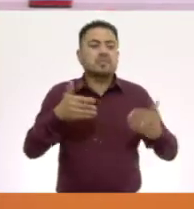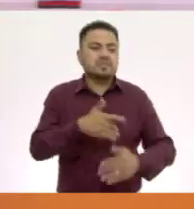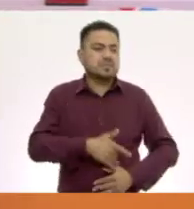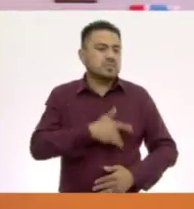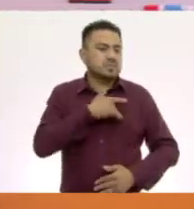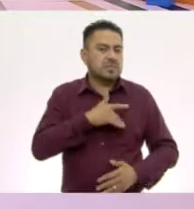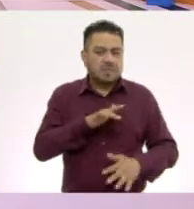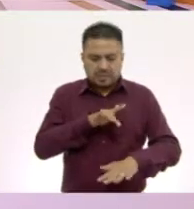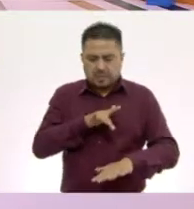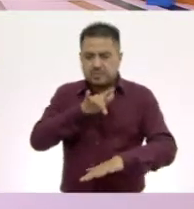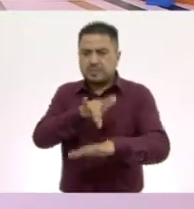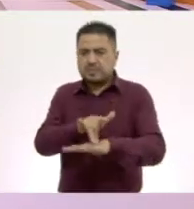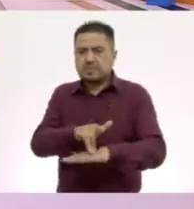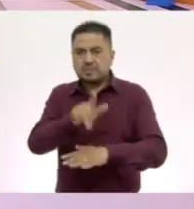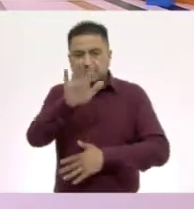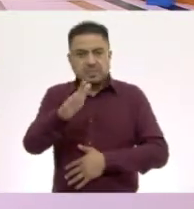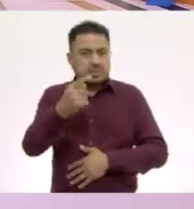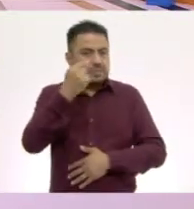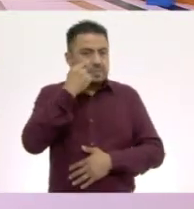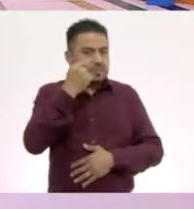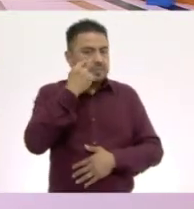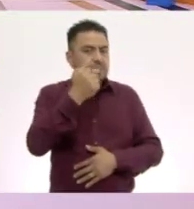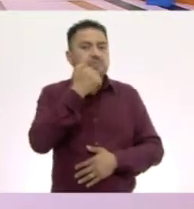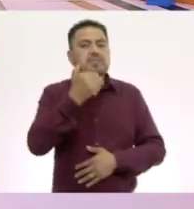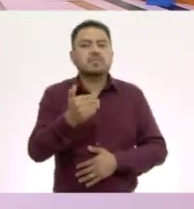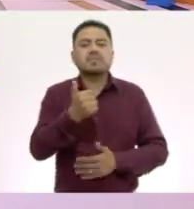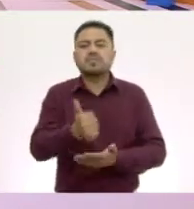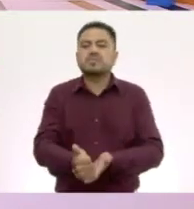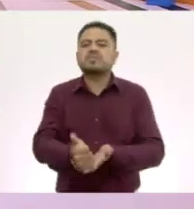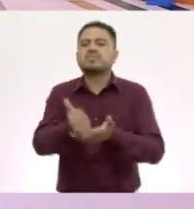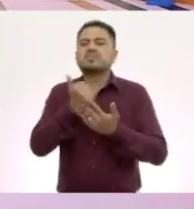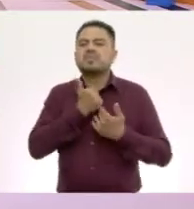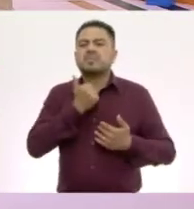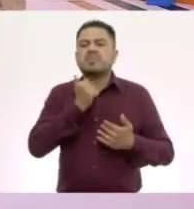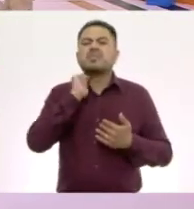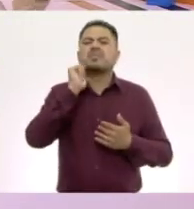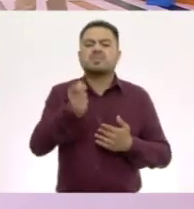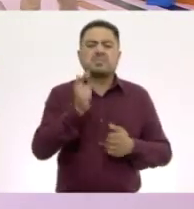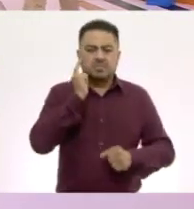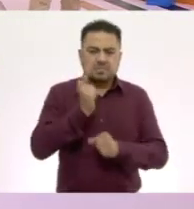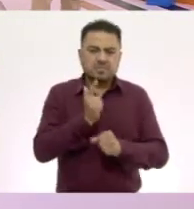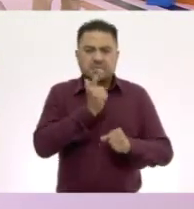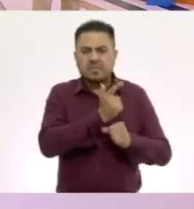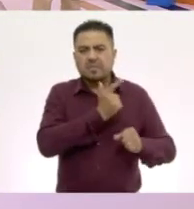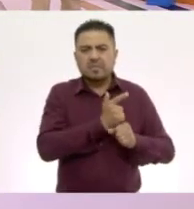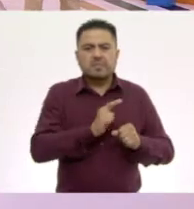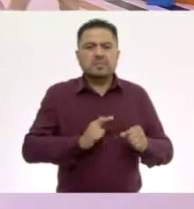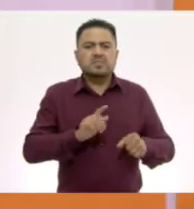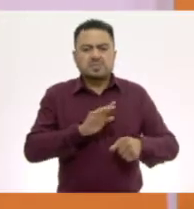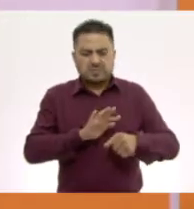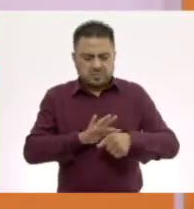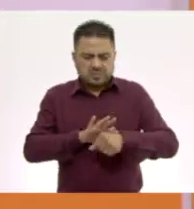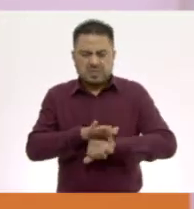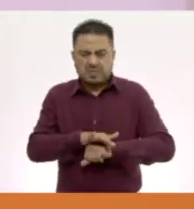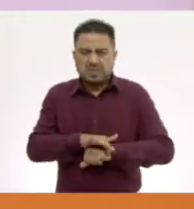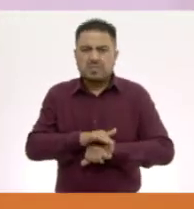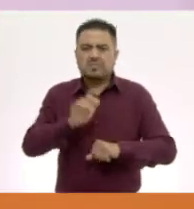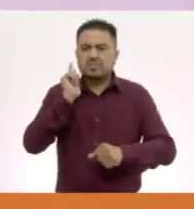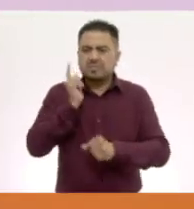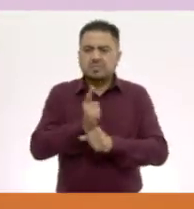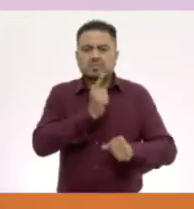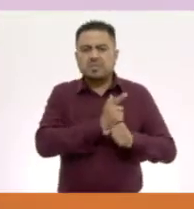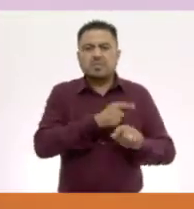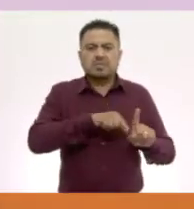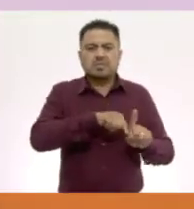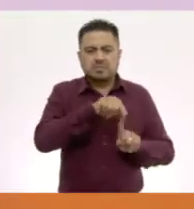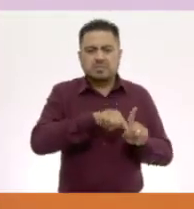sentido del tacto, fíjense bien, nos va a ayudar a identificar texturas, a identificar